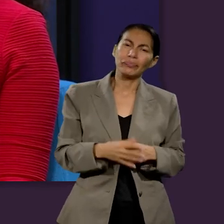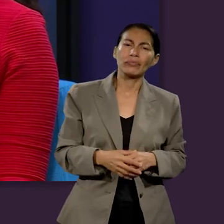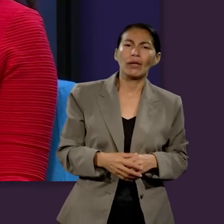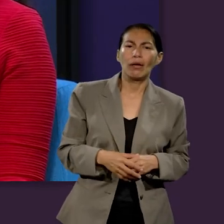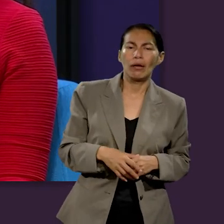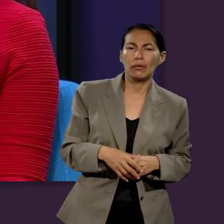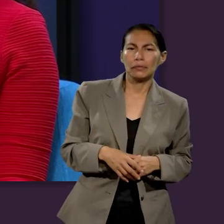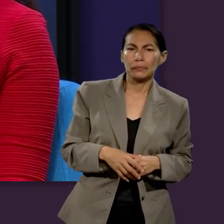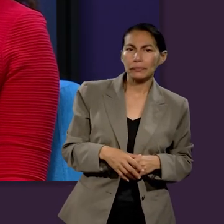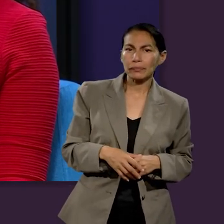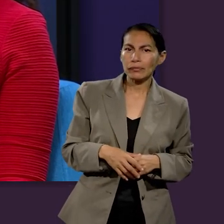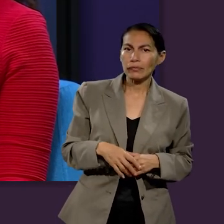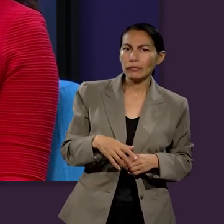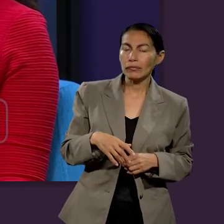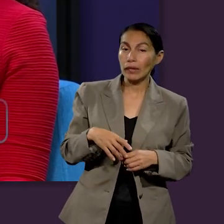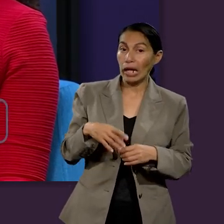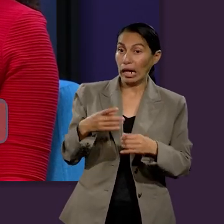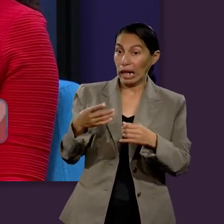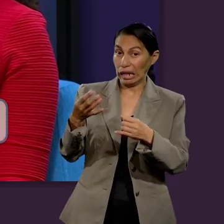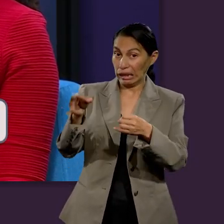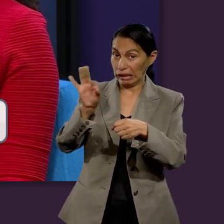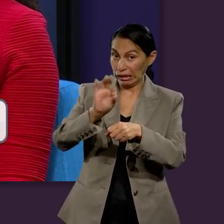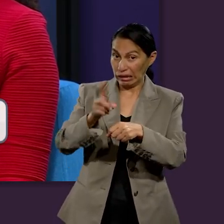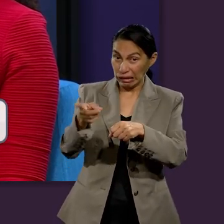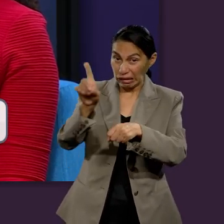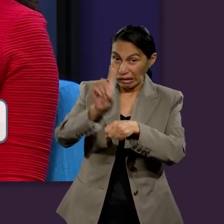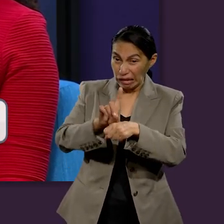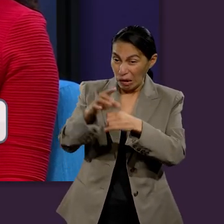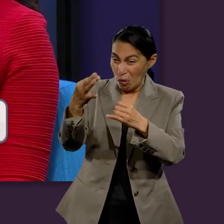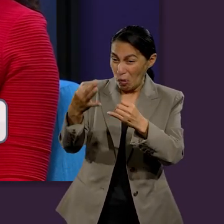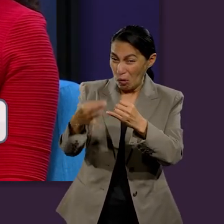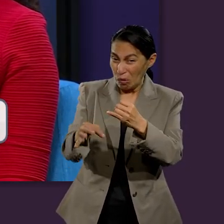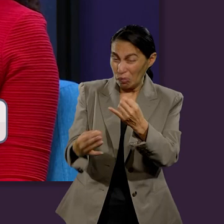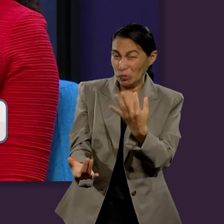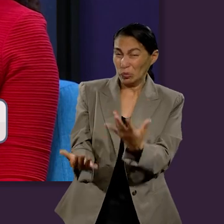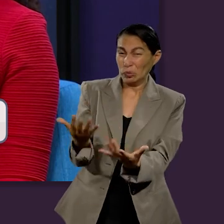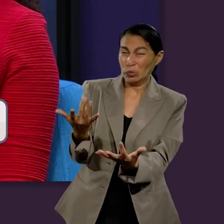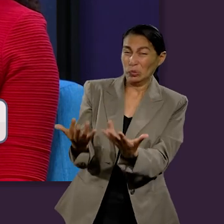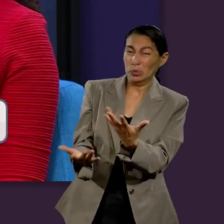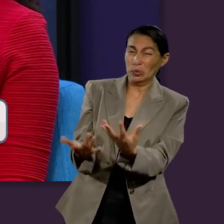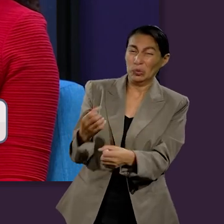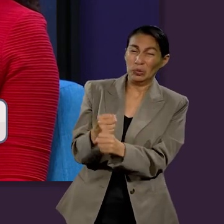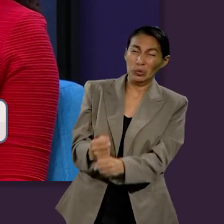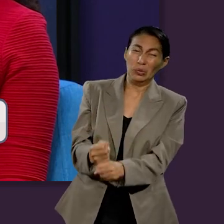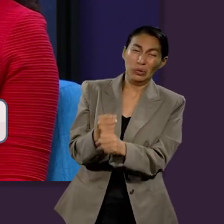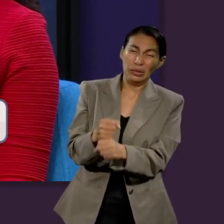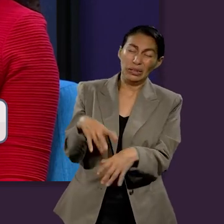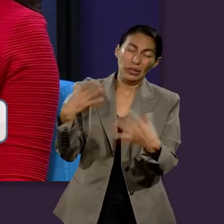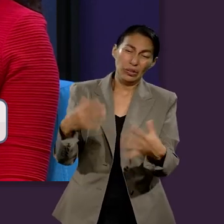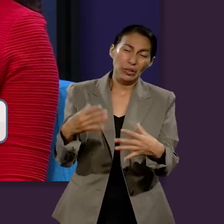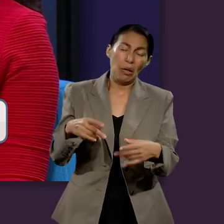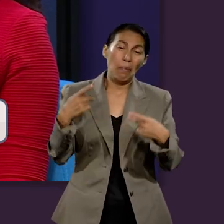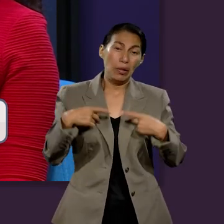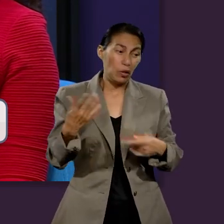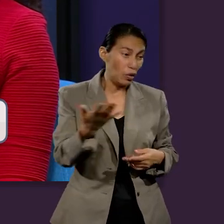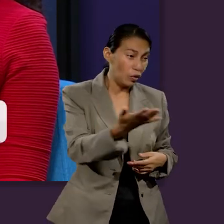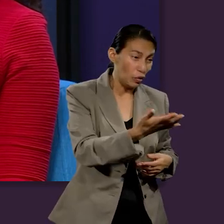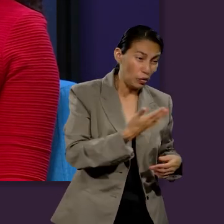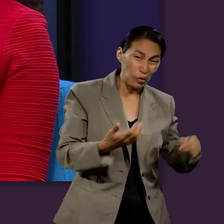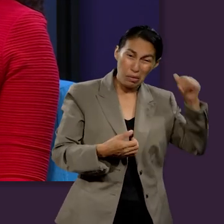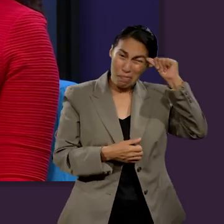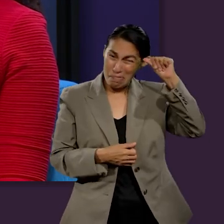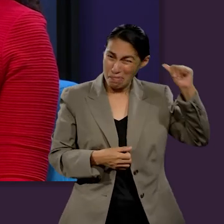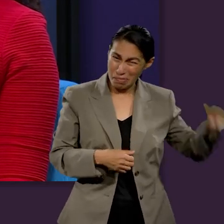completo. Dice así, porque aquí viene el día ardiente como un horno, y todos los soberbios y todos los que hacen